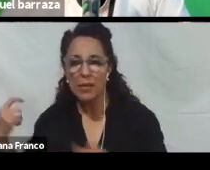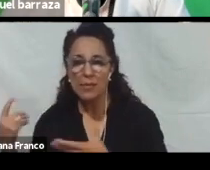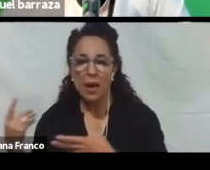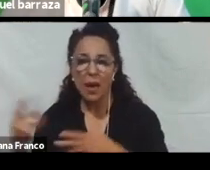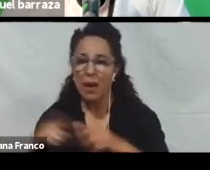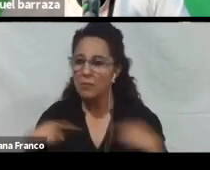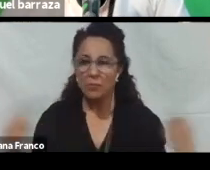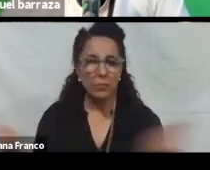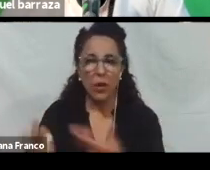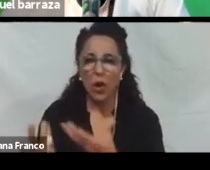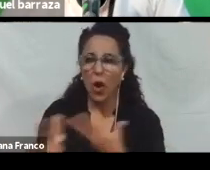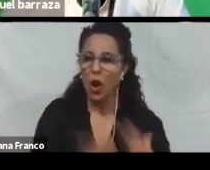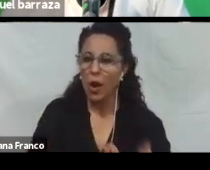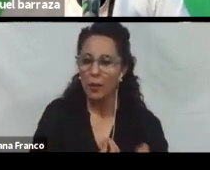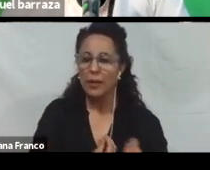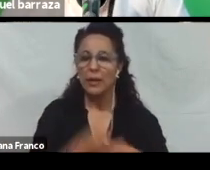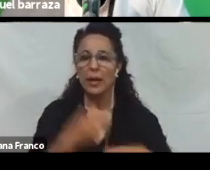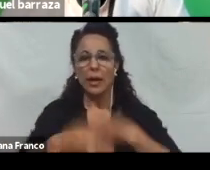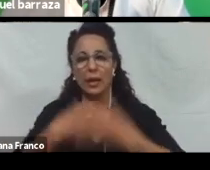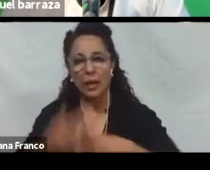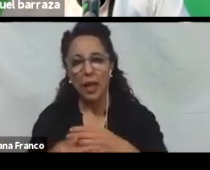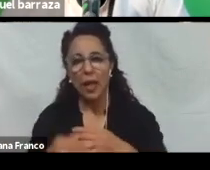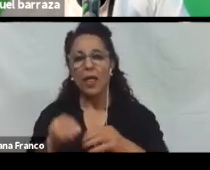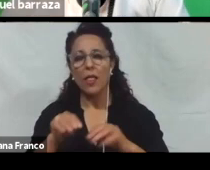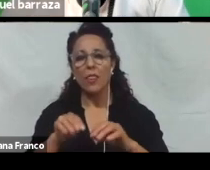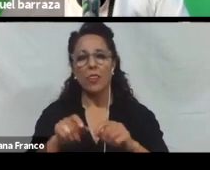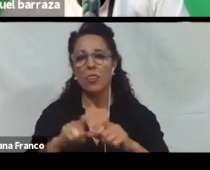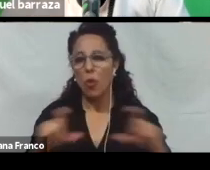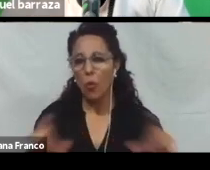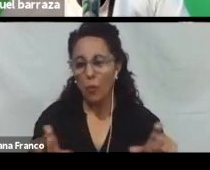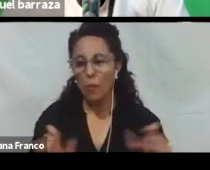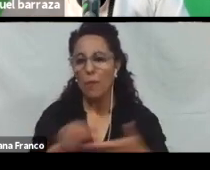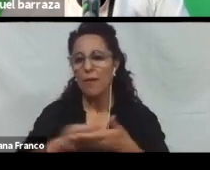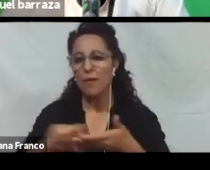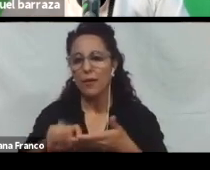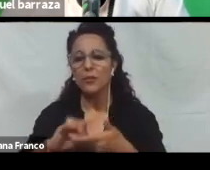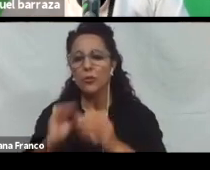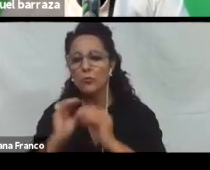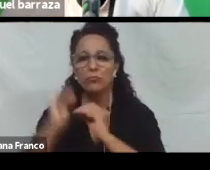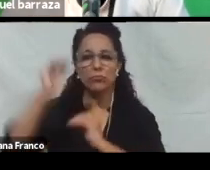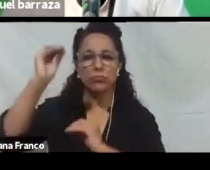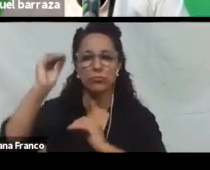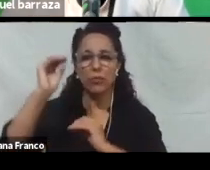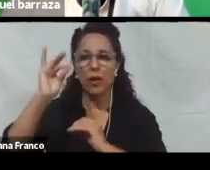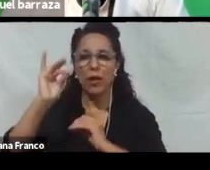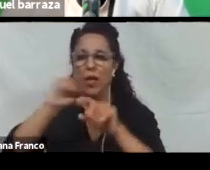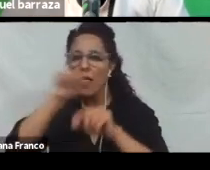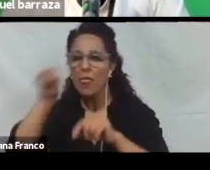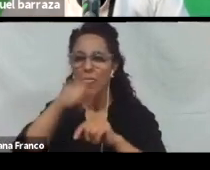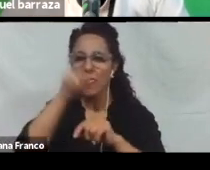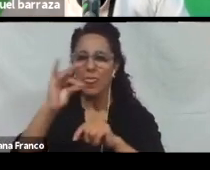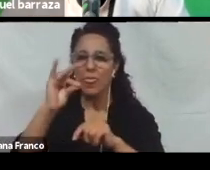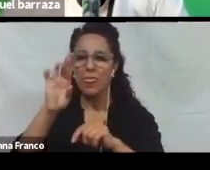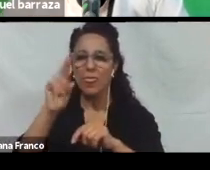Tenemos. Para generar documentos. Presentaciones. Hoja de cálculo. Subir documentos. En Drive. Formularios.